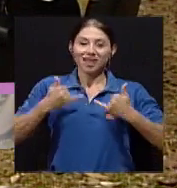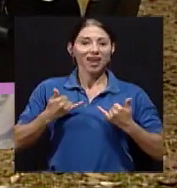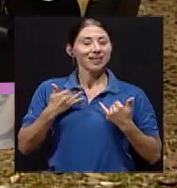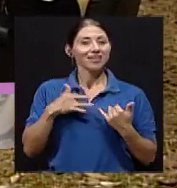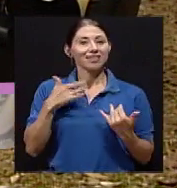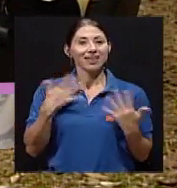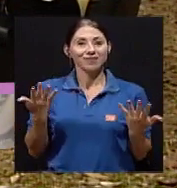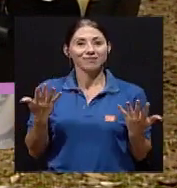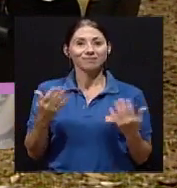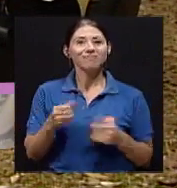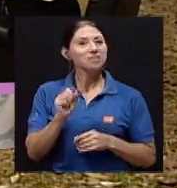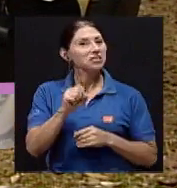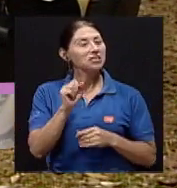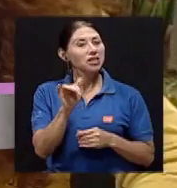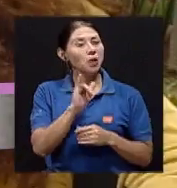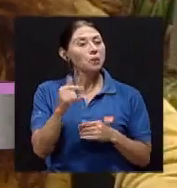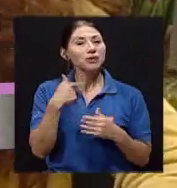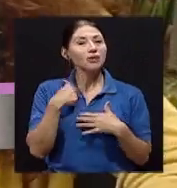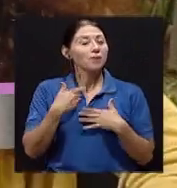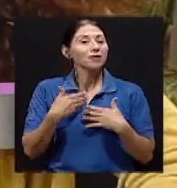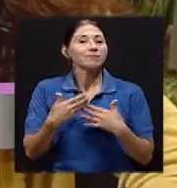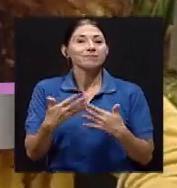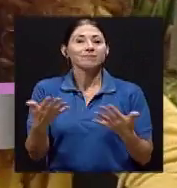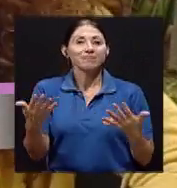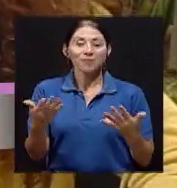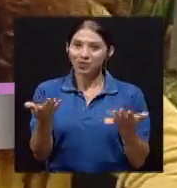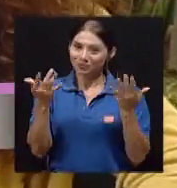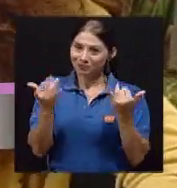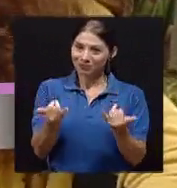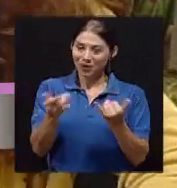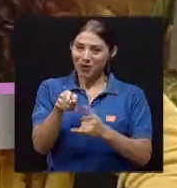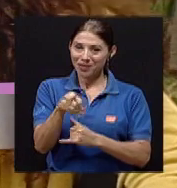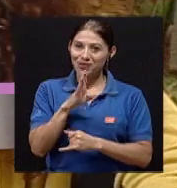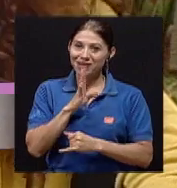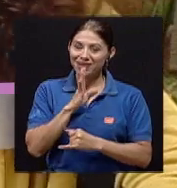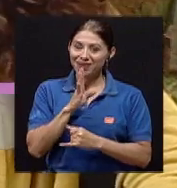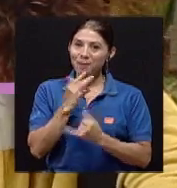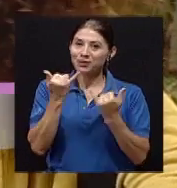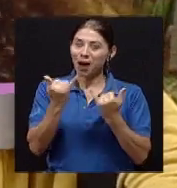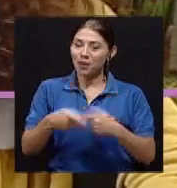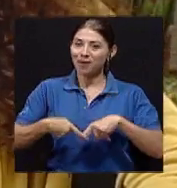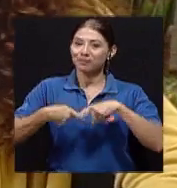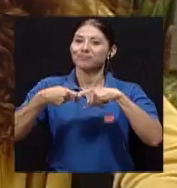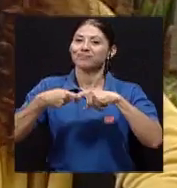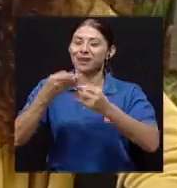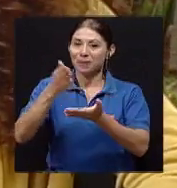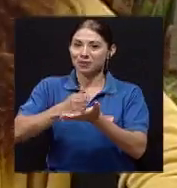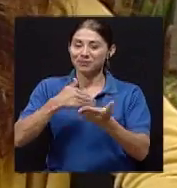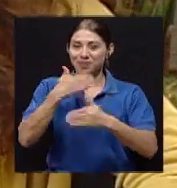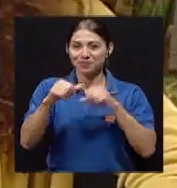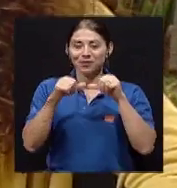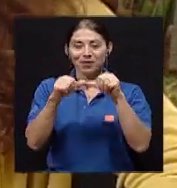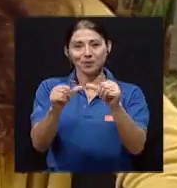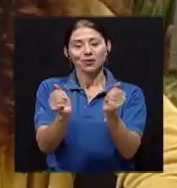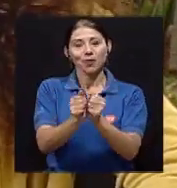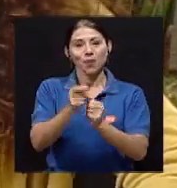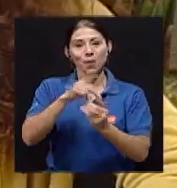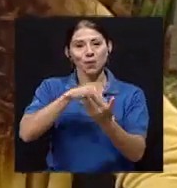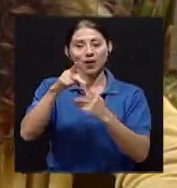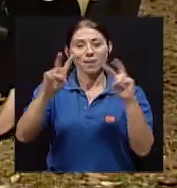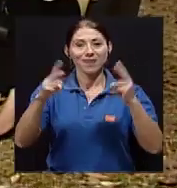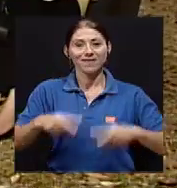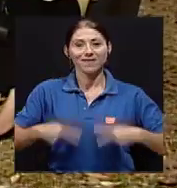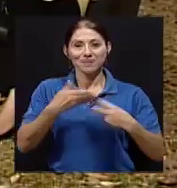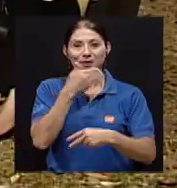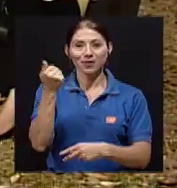eso que hemos venido hablando, vamos a tener que quedarnos y hacer una pausa. Ya regresamos con nuestro programa Vivir